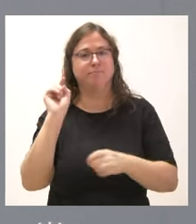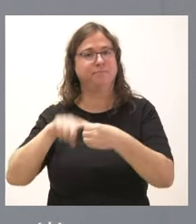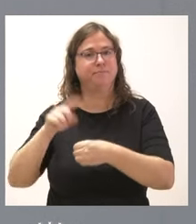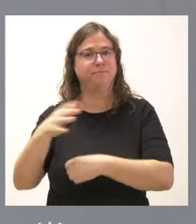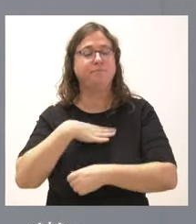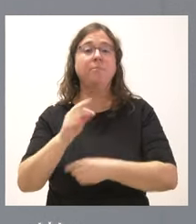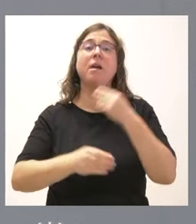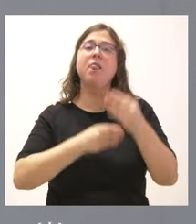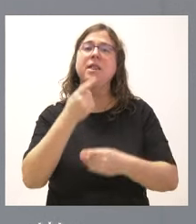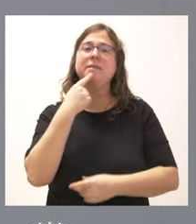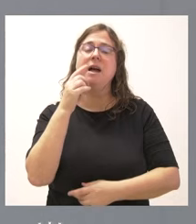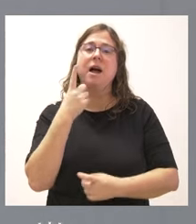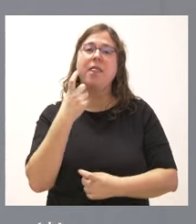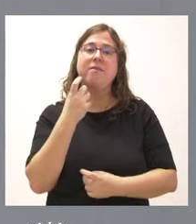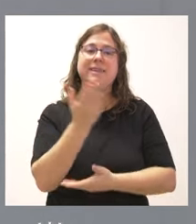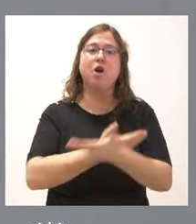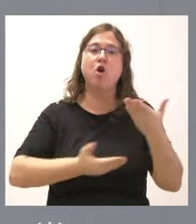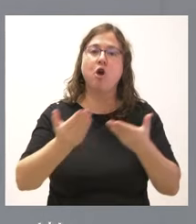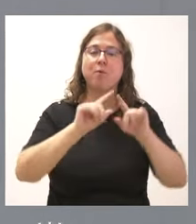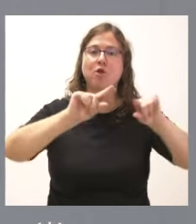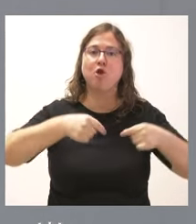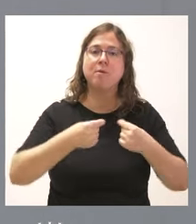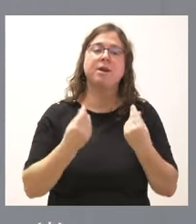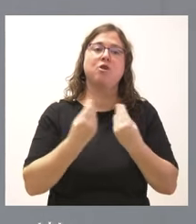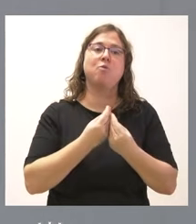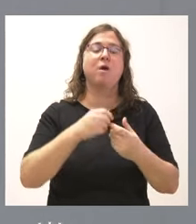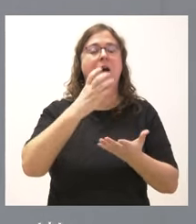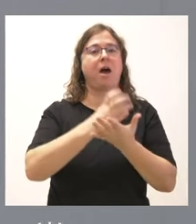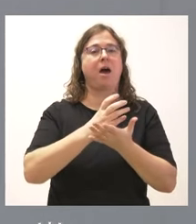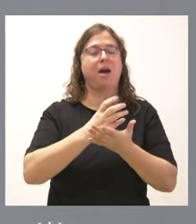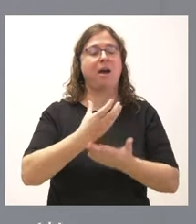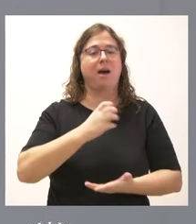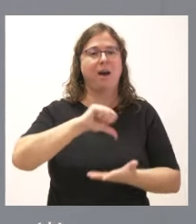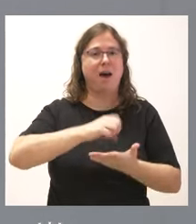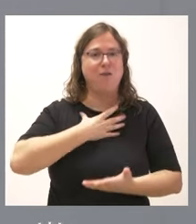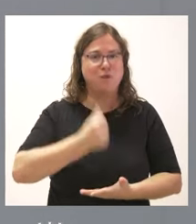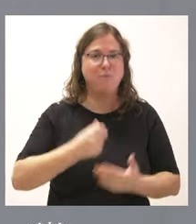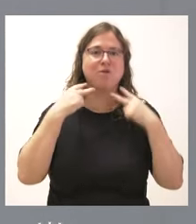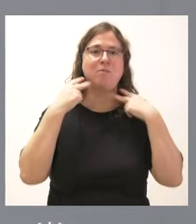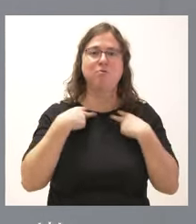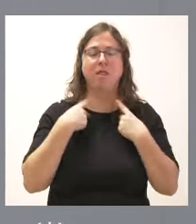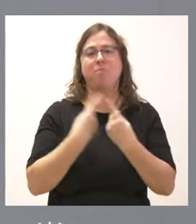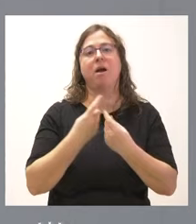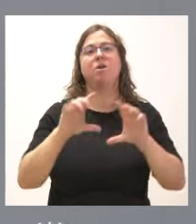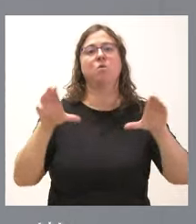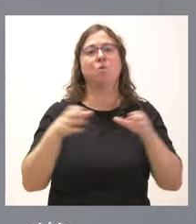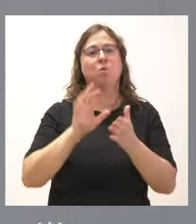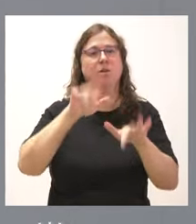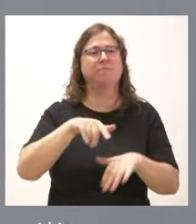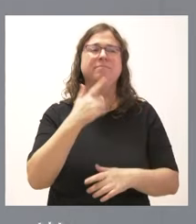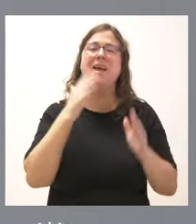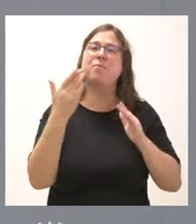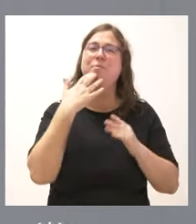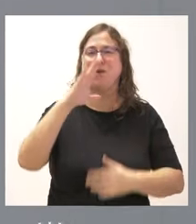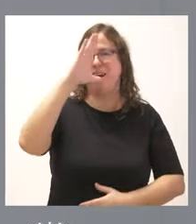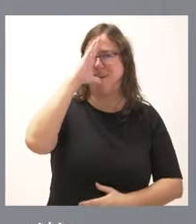a cabo se precisa de un convenio de colaboración entre la Junta y las entidades locales. Incluimos, como saben ustedes, épocas tales como el